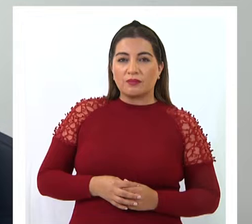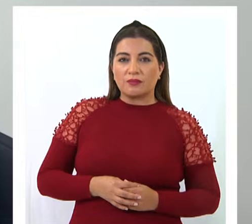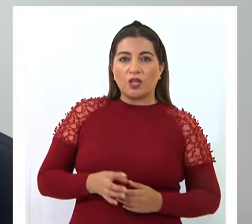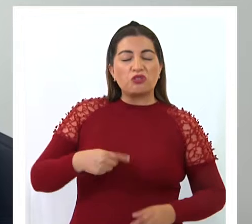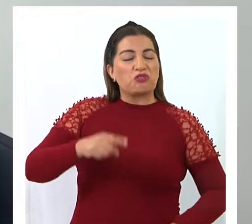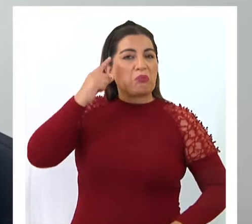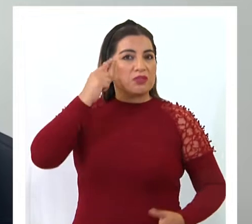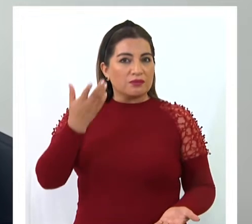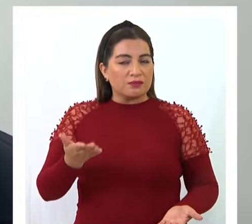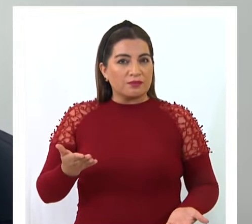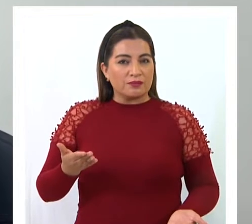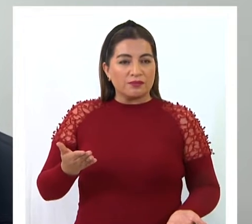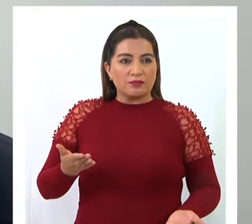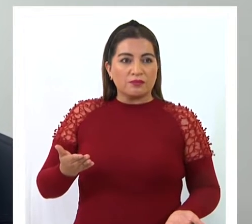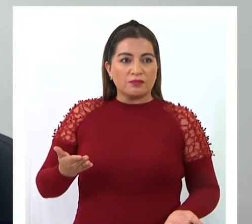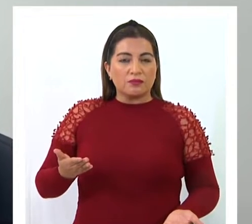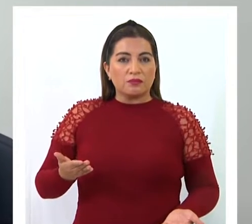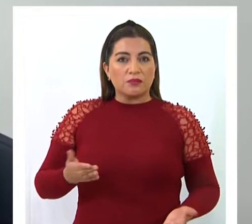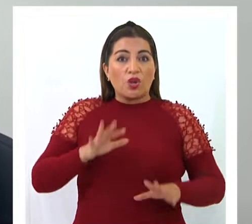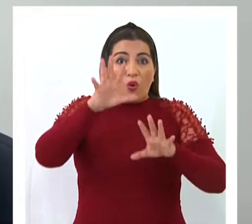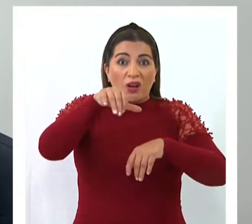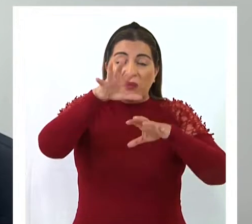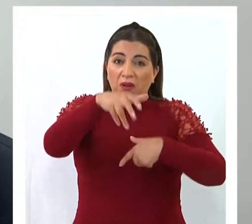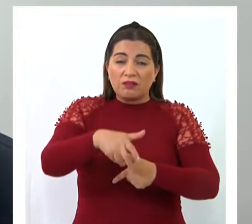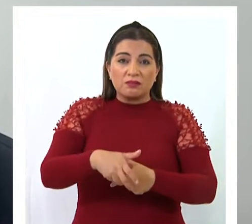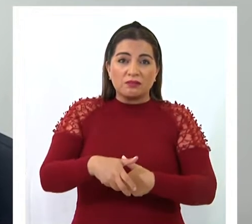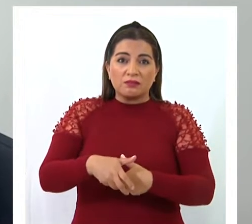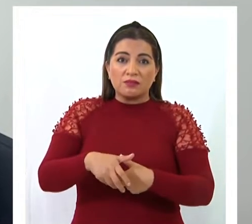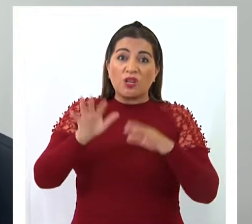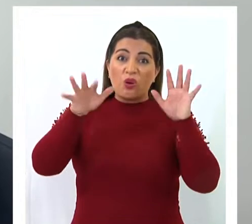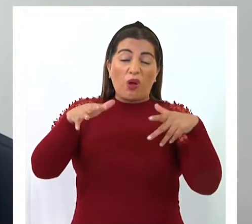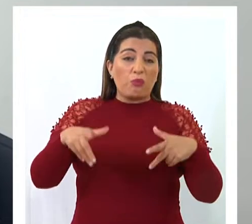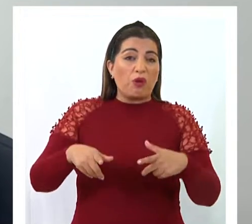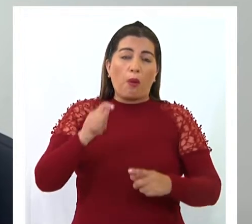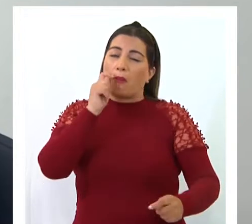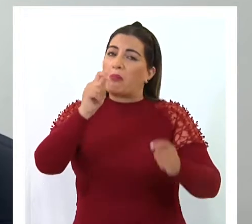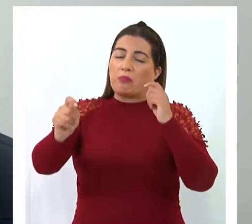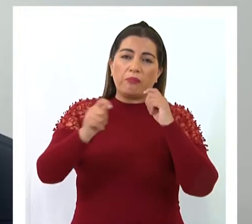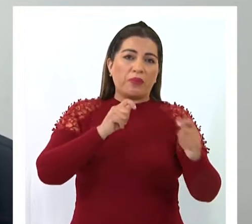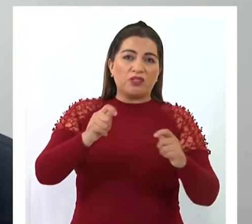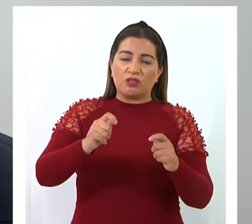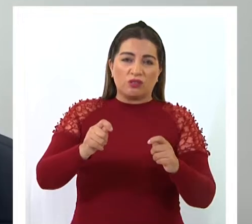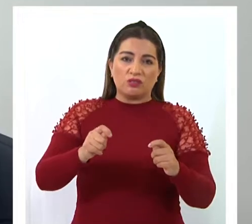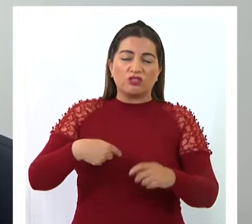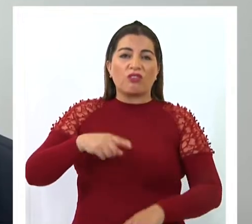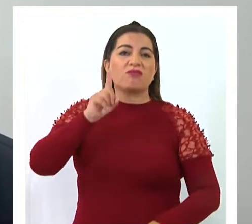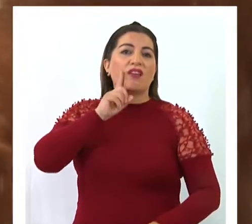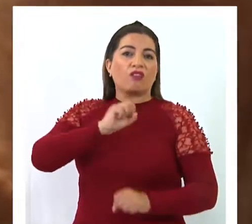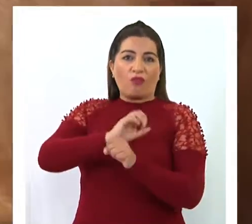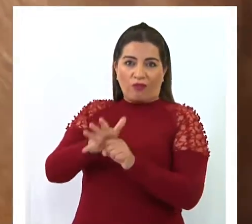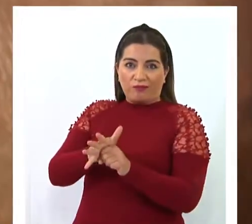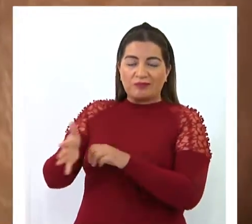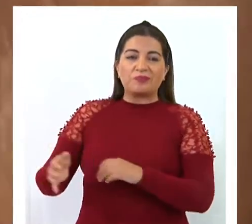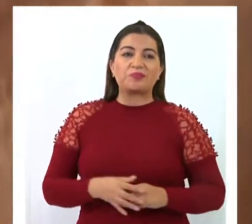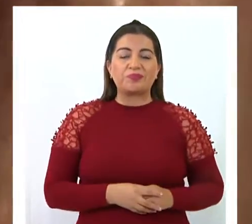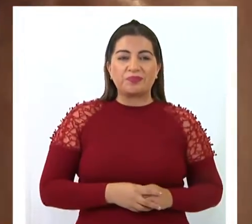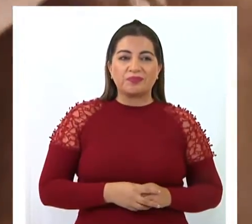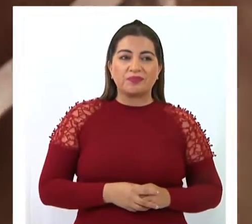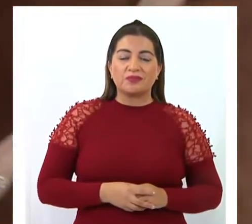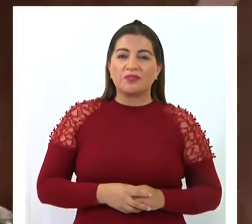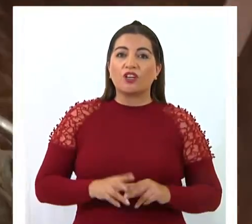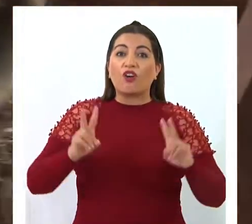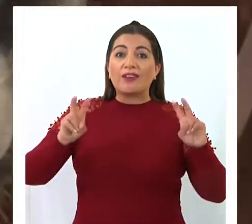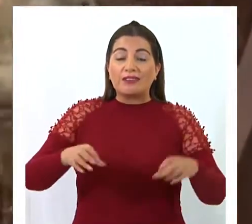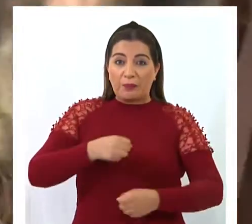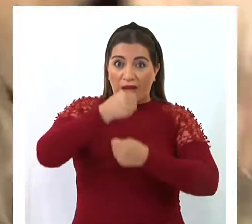pensar que los animales no son un riesgo, ni tampoco están en un riesgo de padecer la enfermedad. Respecto al